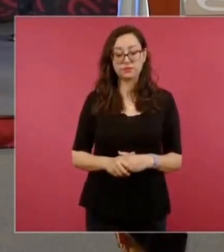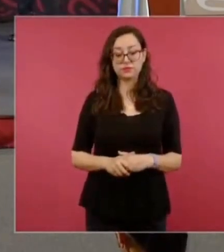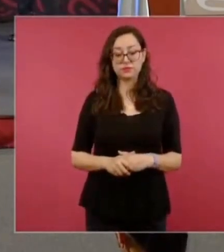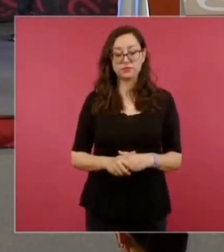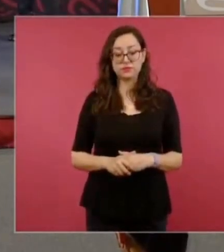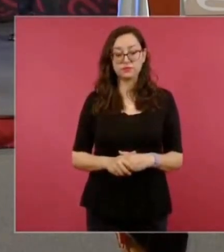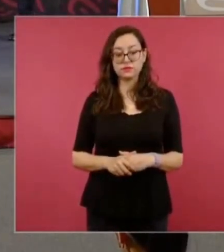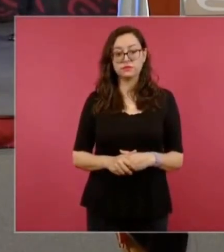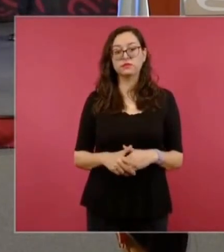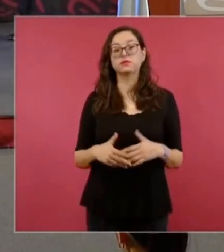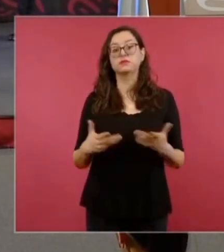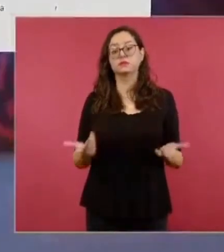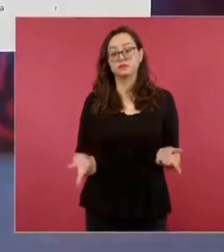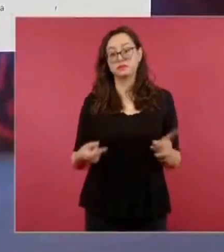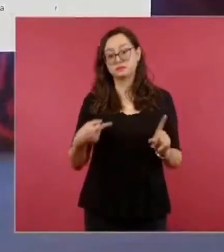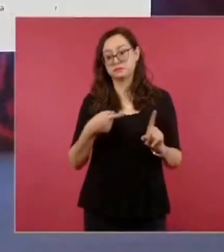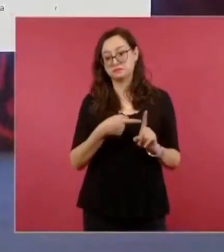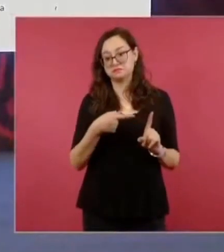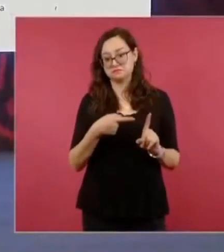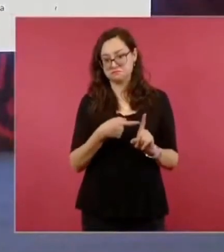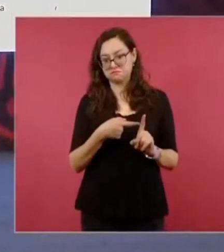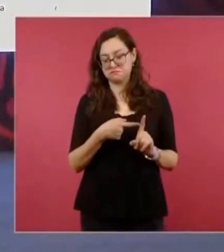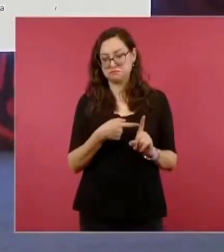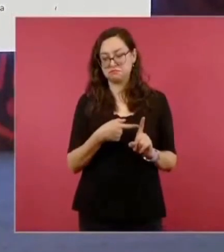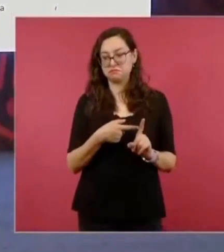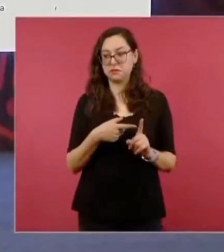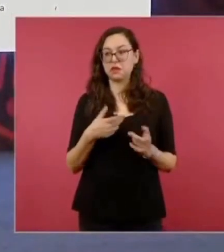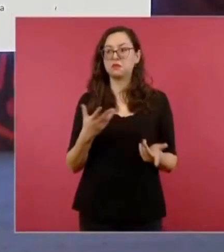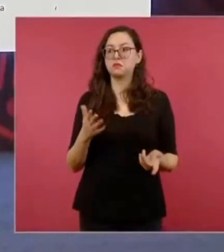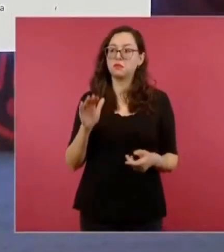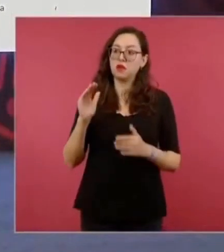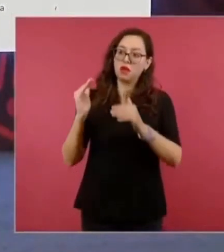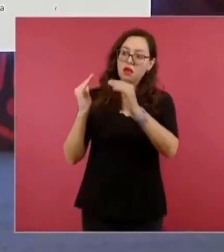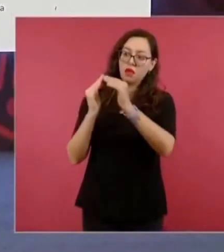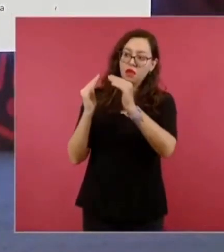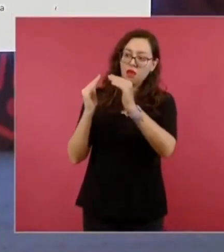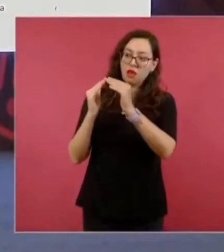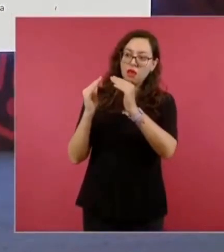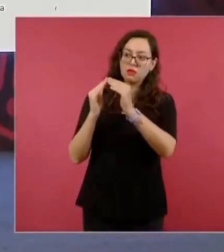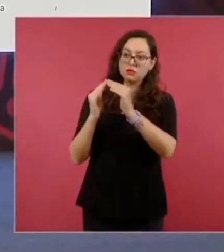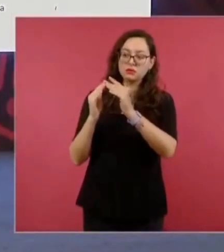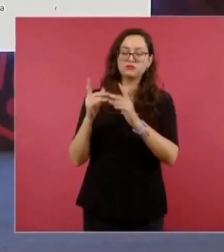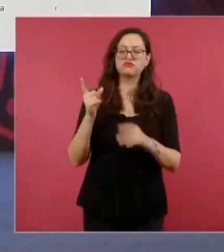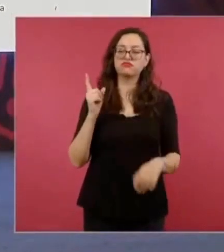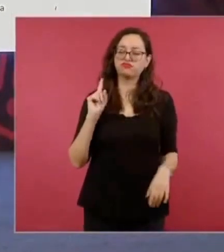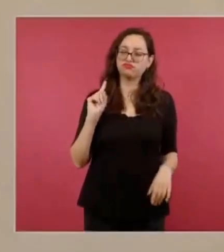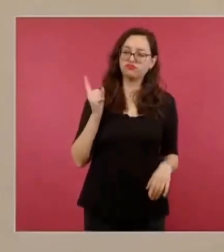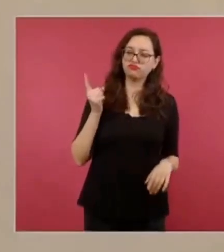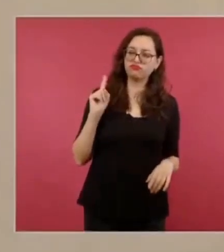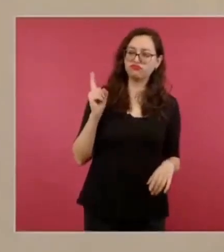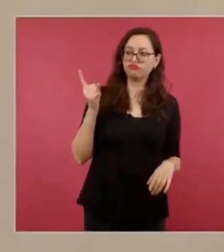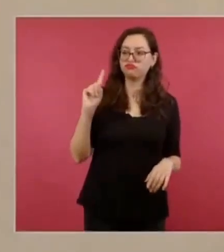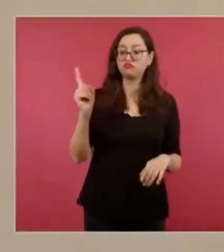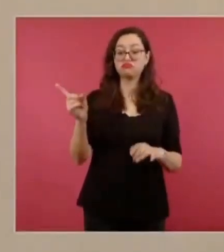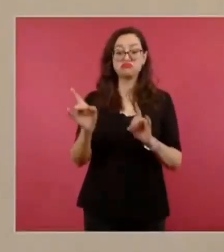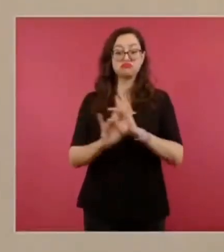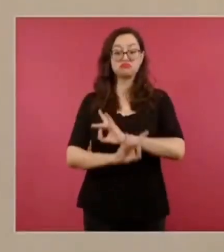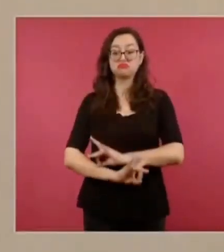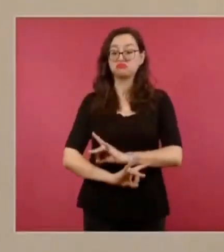el ahora sentenciado llegó al domicilio de la víctima en el barrio Satélite y sin motivo